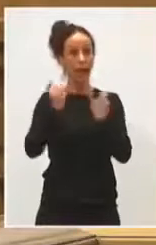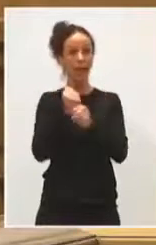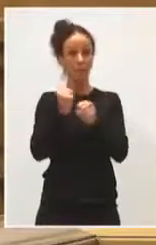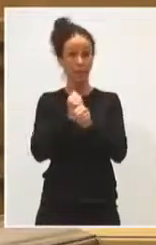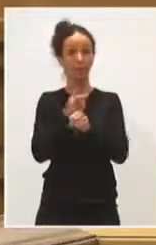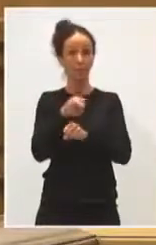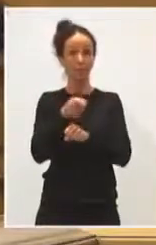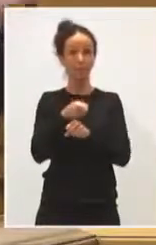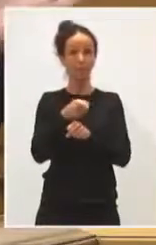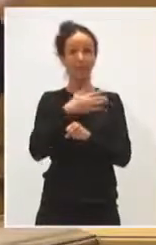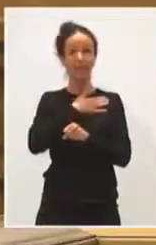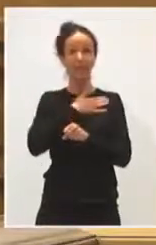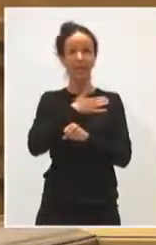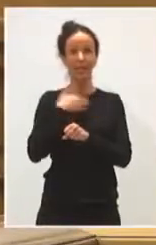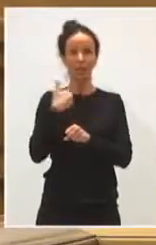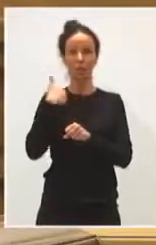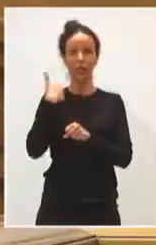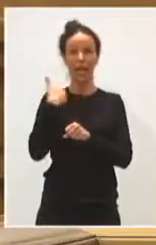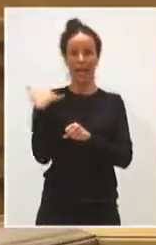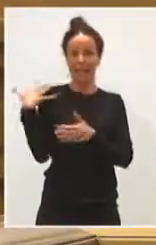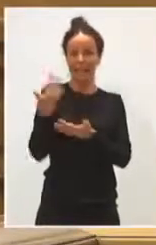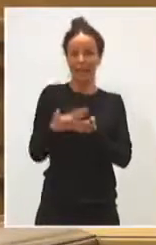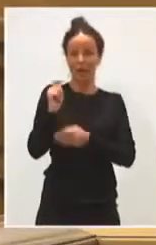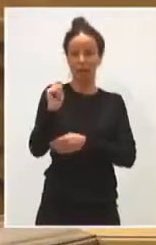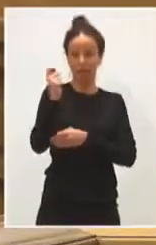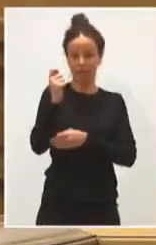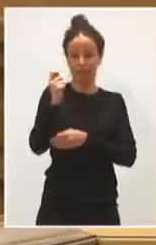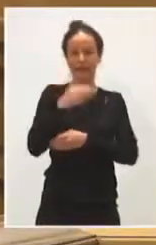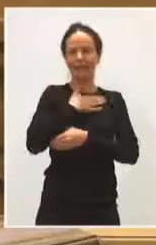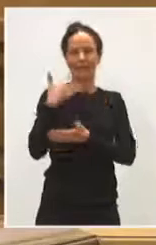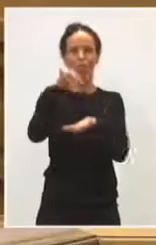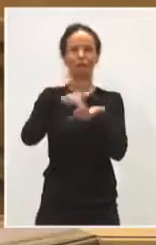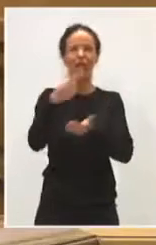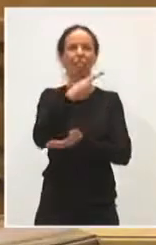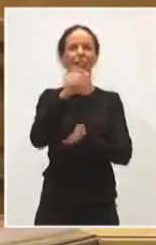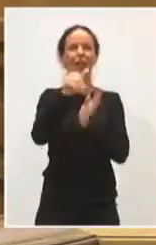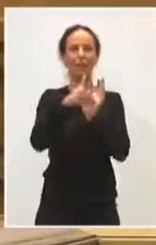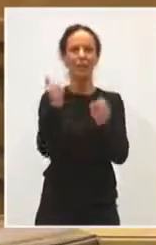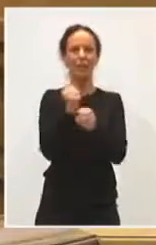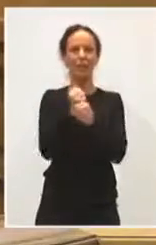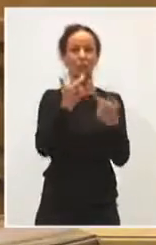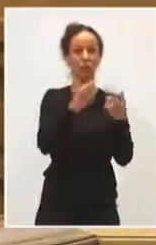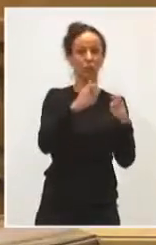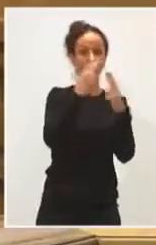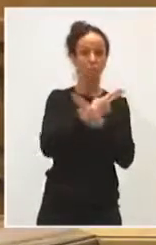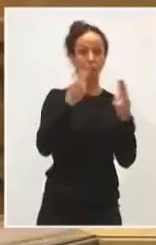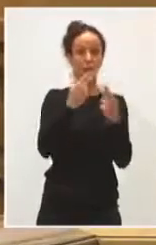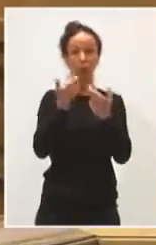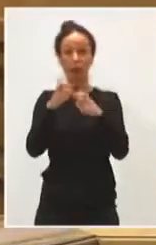plantearnos, más los ya conseguidos hasta ahora, llegar a los 100.000 empleos entre el sector público y privado,